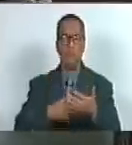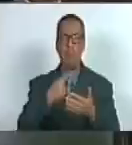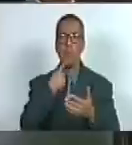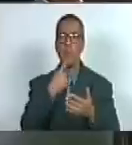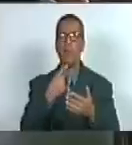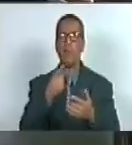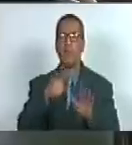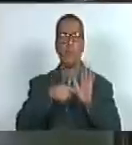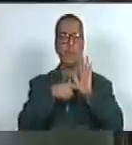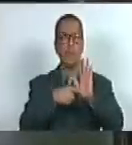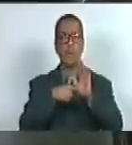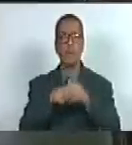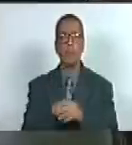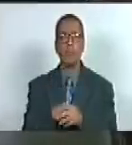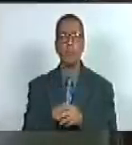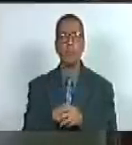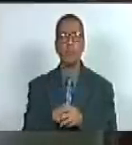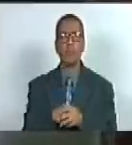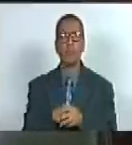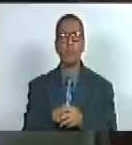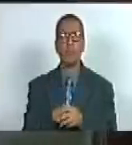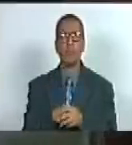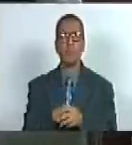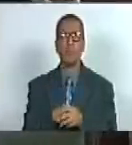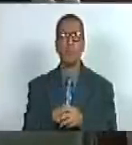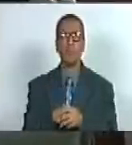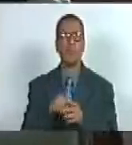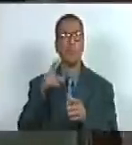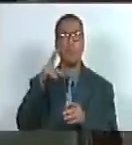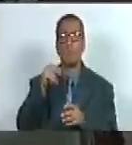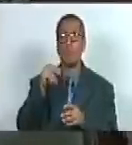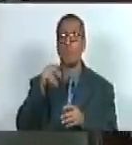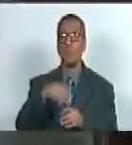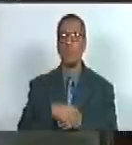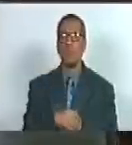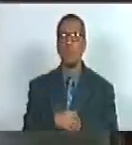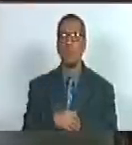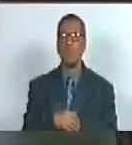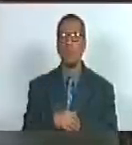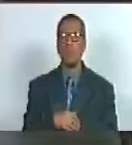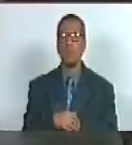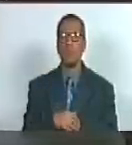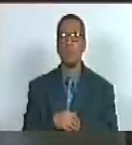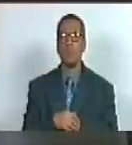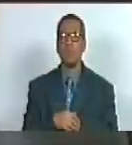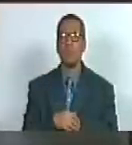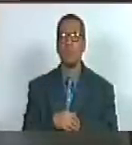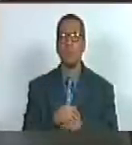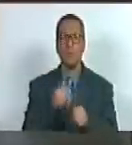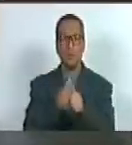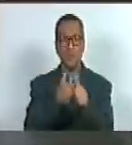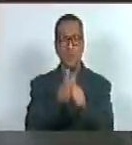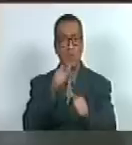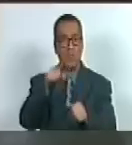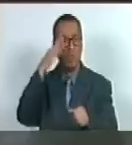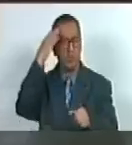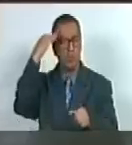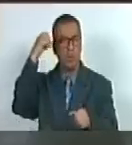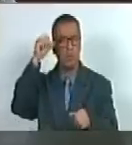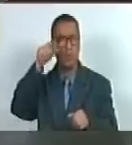testimonios que muestran que no es persiguiendo esos sueños